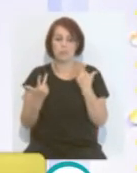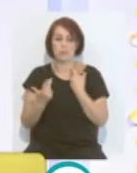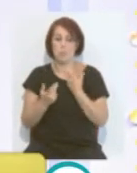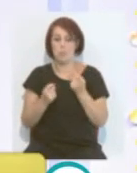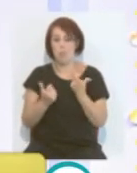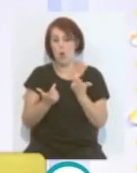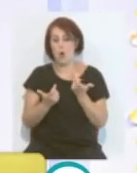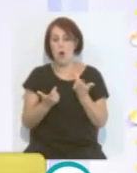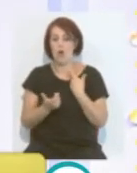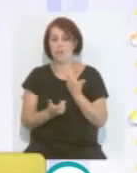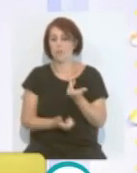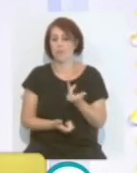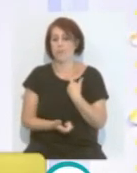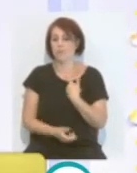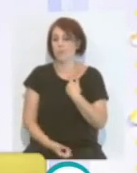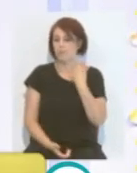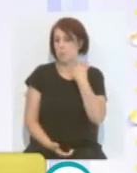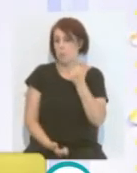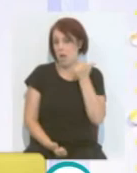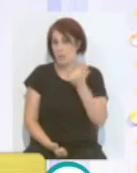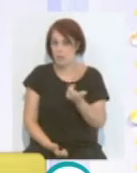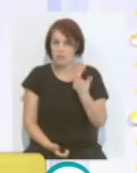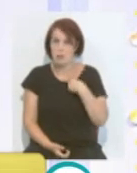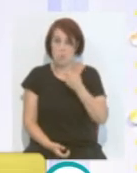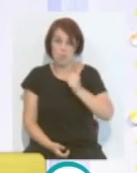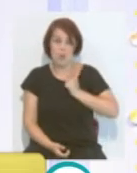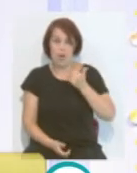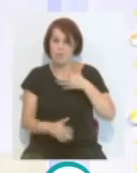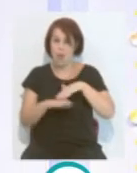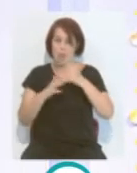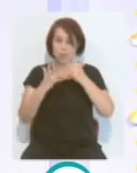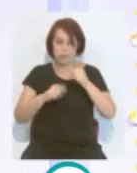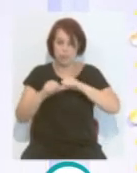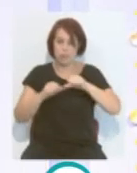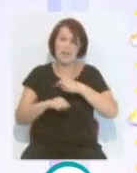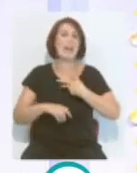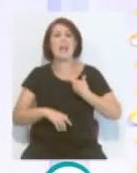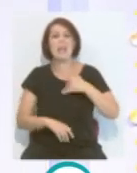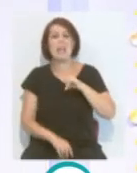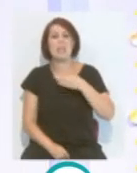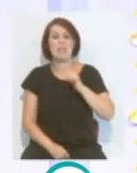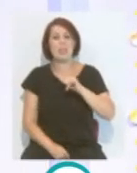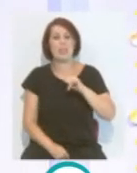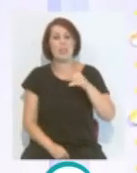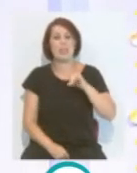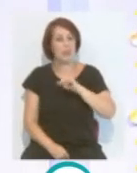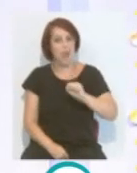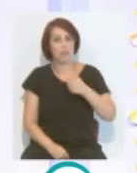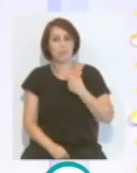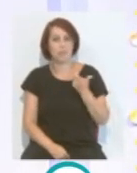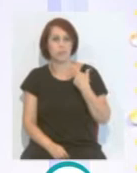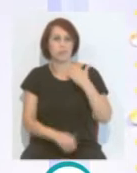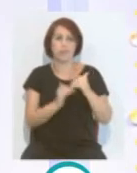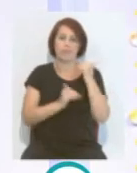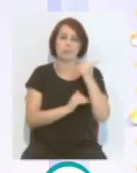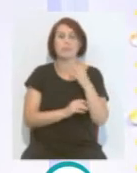galones, ¿no? Como se dice en el mundo del fútbol. Tuviste la oportunidad incluso de seguir ese play-off, ¿no? Fue el Ibiza el que ascendía frente al UCAM. Tuve la oportunidad de estar en los dos partidos,